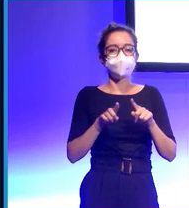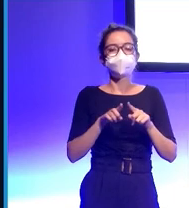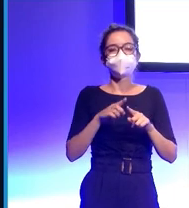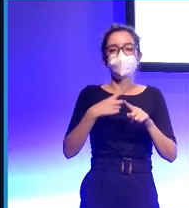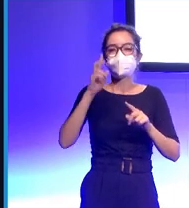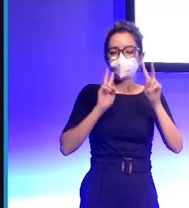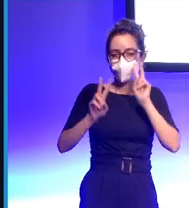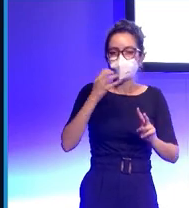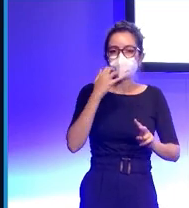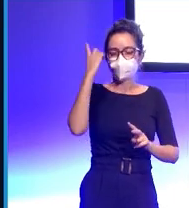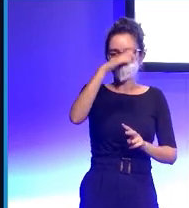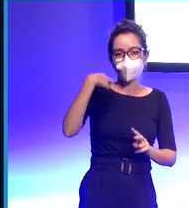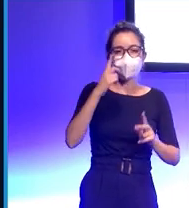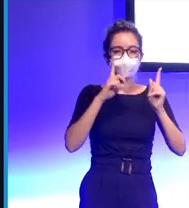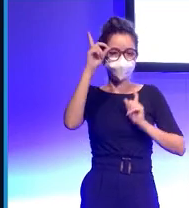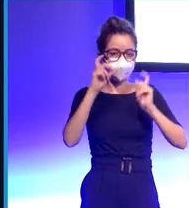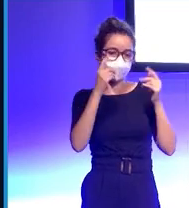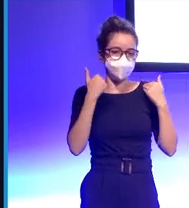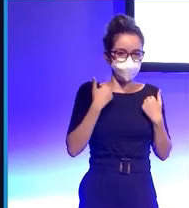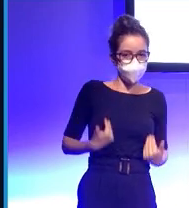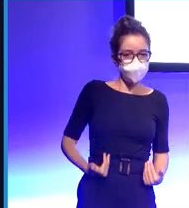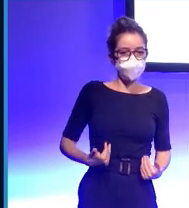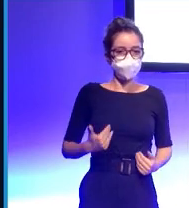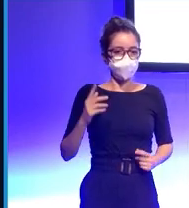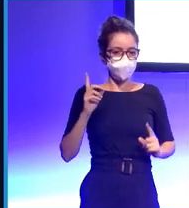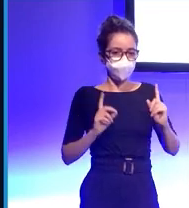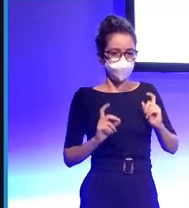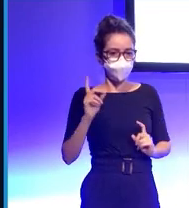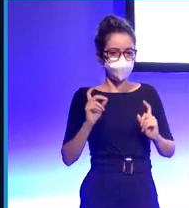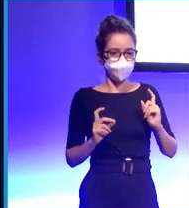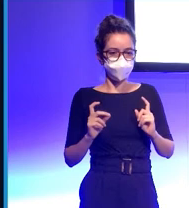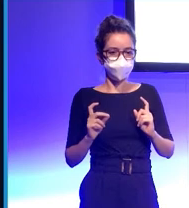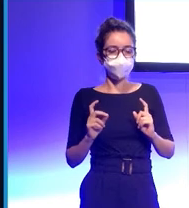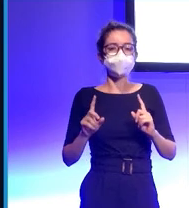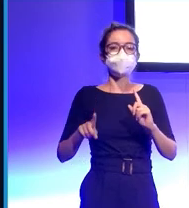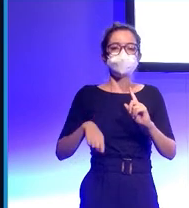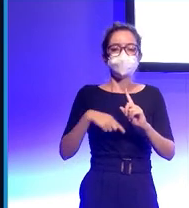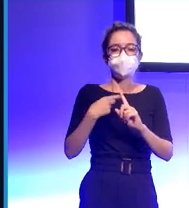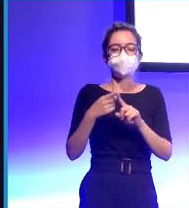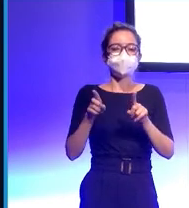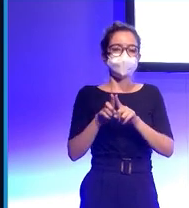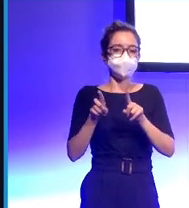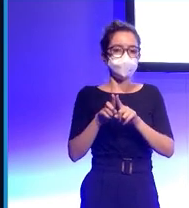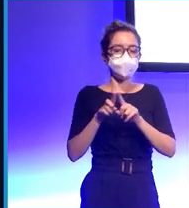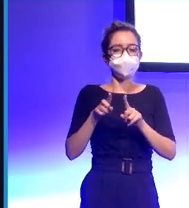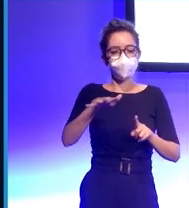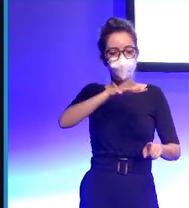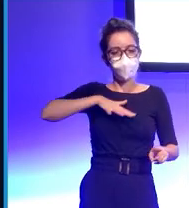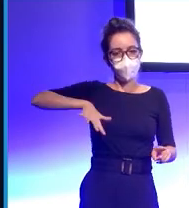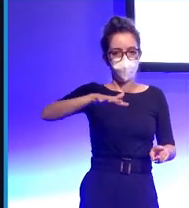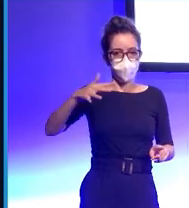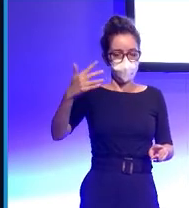pueden ser la cara, gesticulación corporal o el análisis del espacio lo que puedas ver en la imagen del espacio